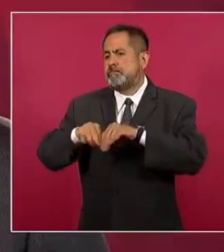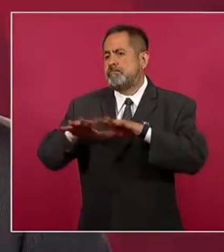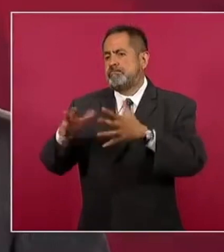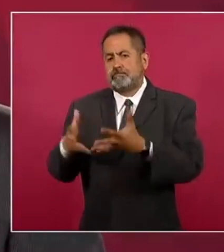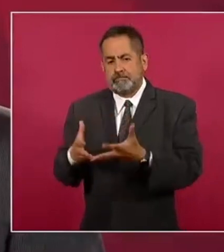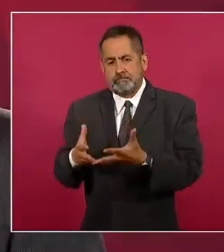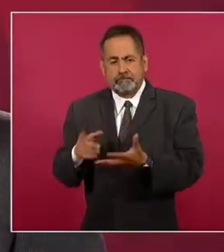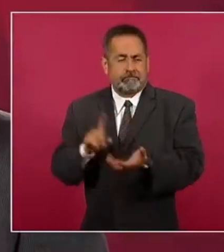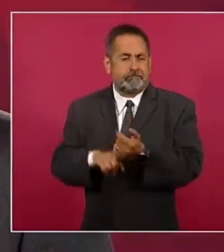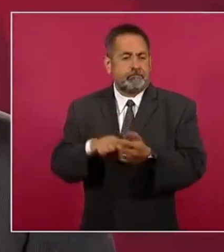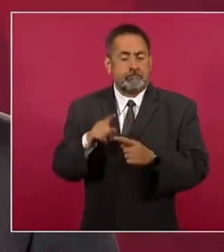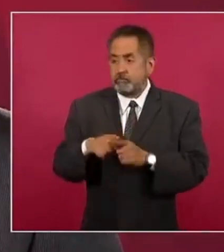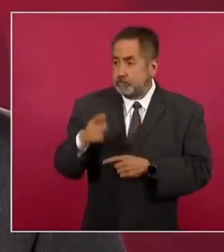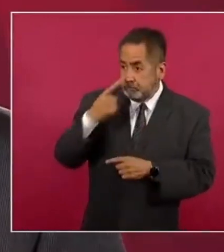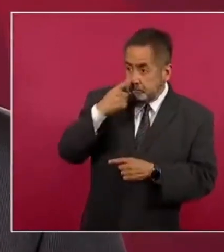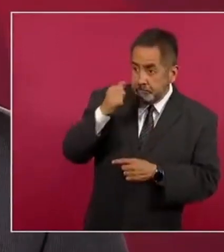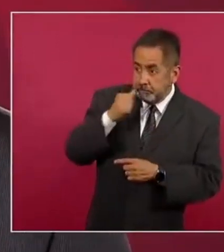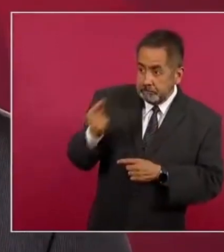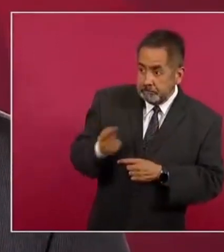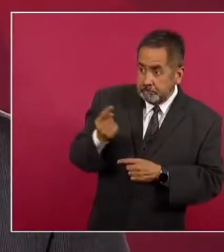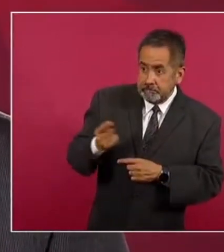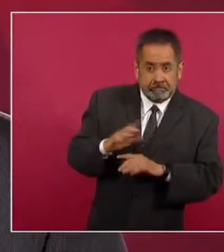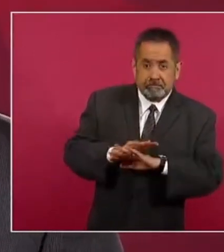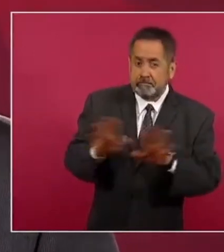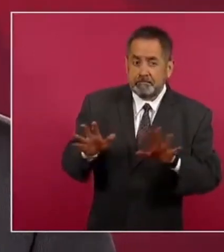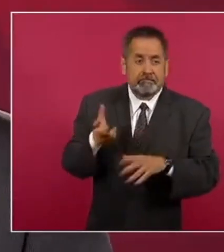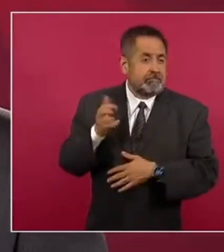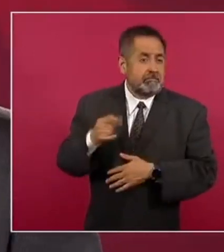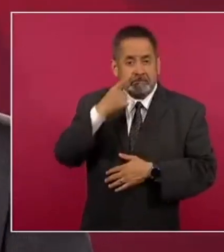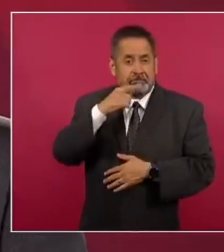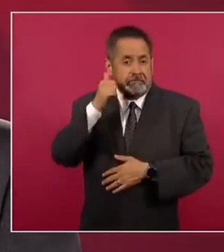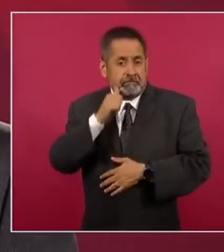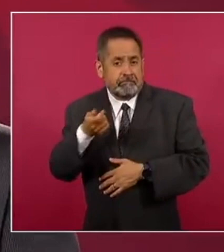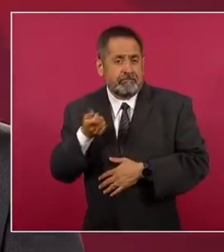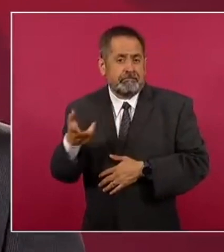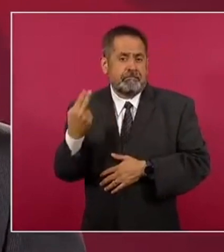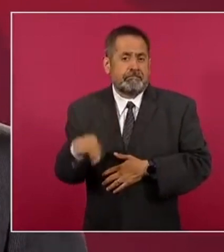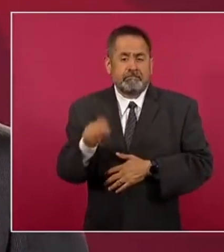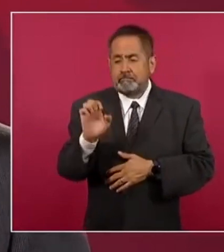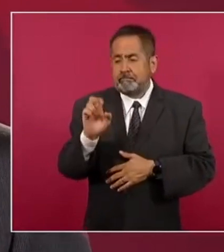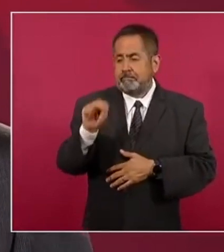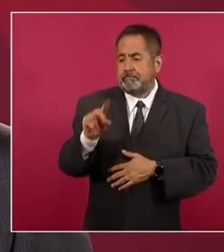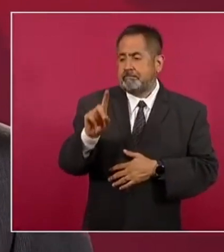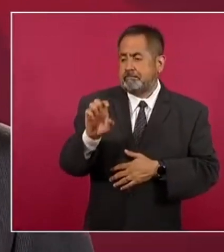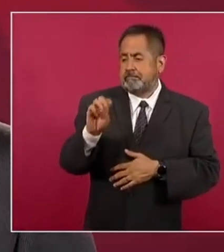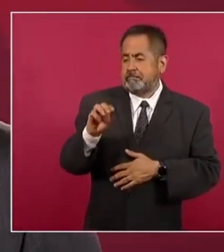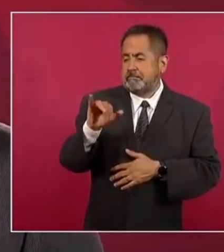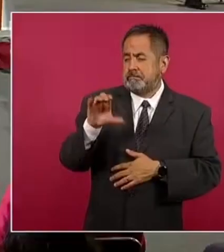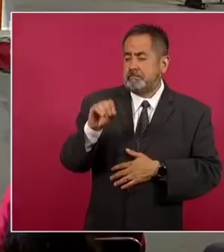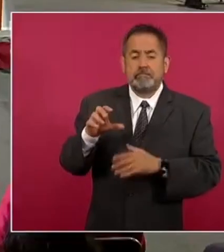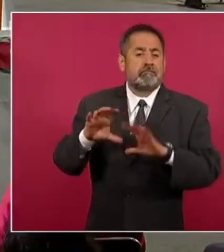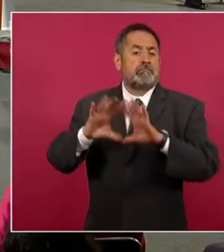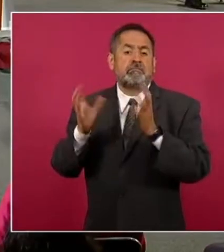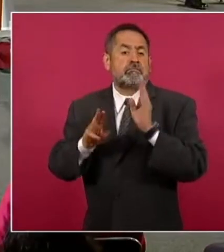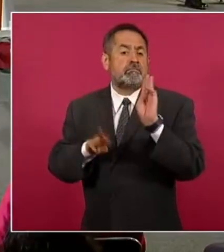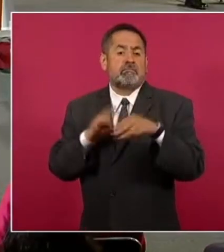llamamos estado endémico, es decir, ya vivir con el virus. Para los virus respiratorios, característicamente hay